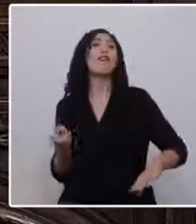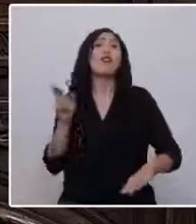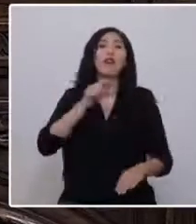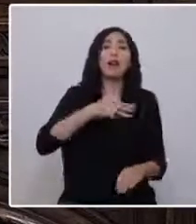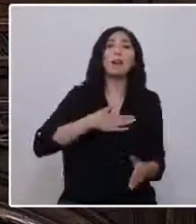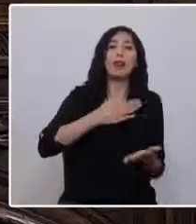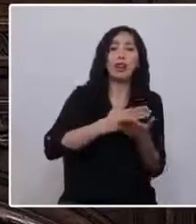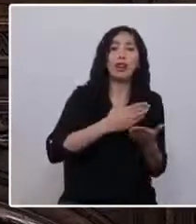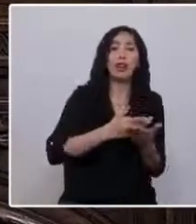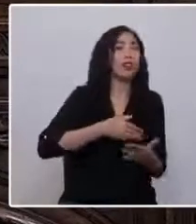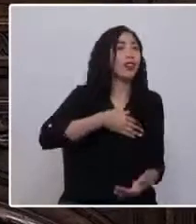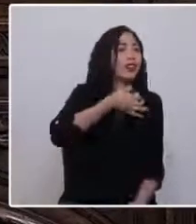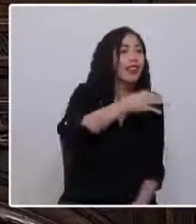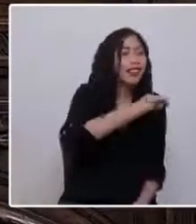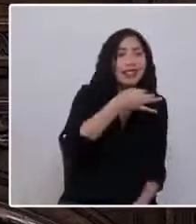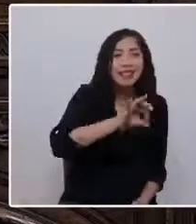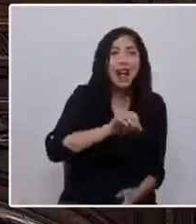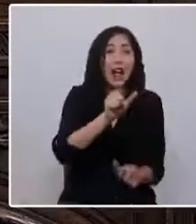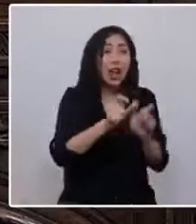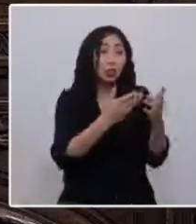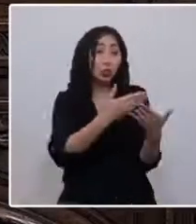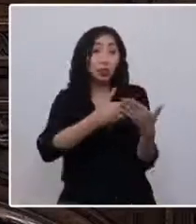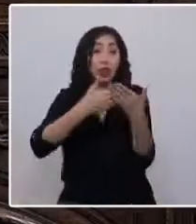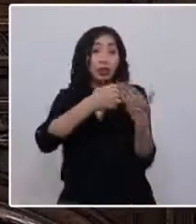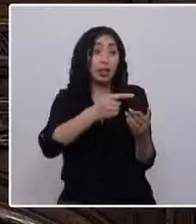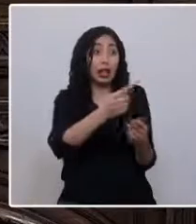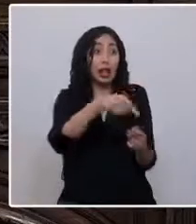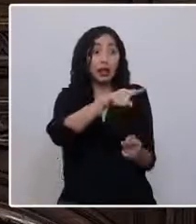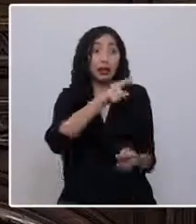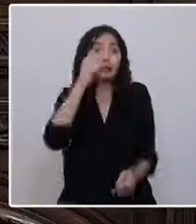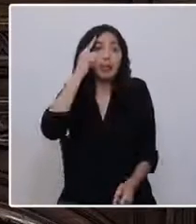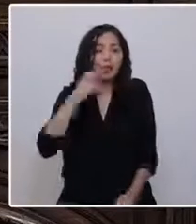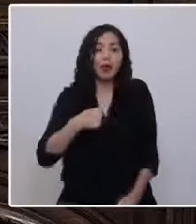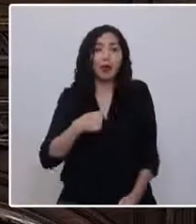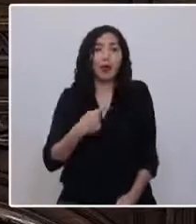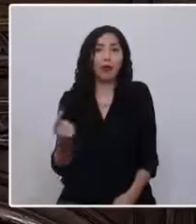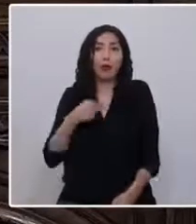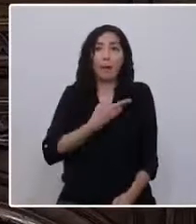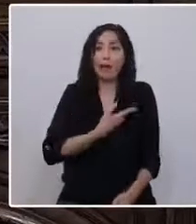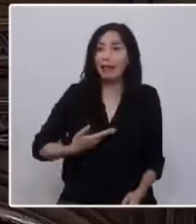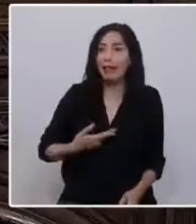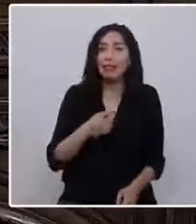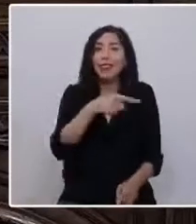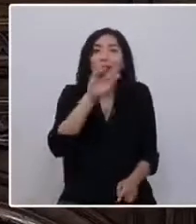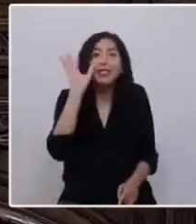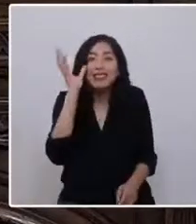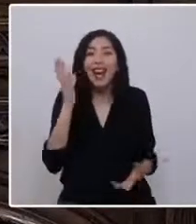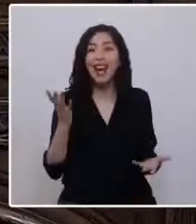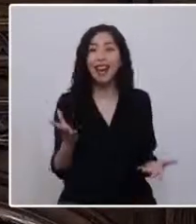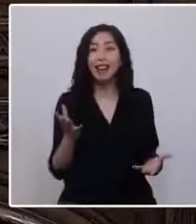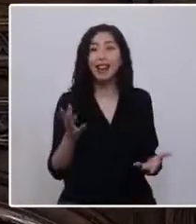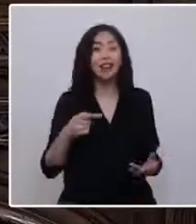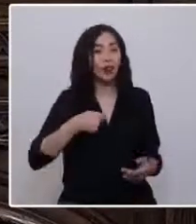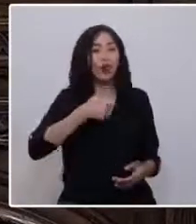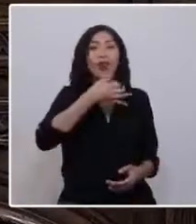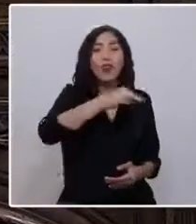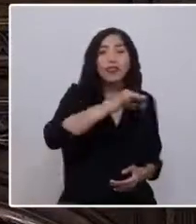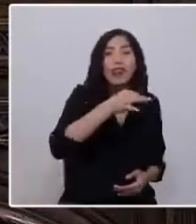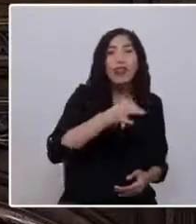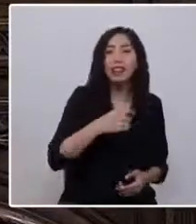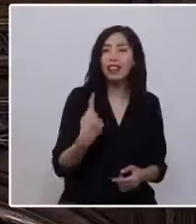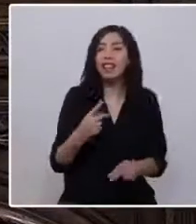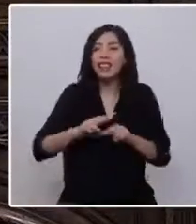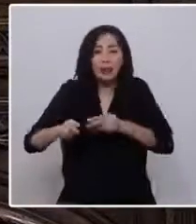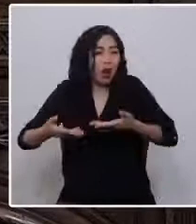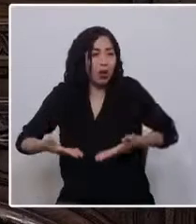estudiante que inocentemente pensó que yo venía a ser presidente, que lo que hicimos aquí fue tan transformador que el día de